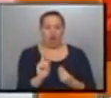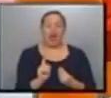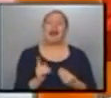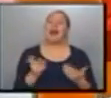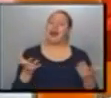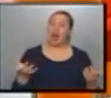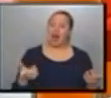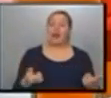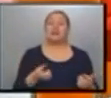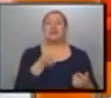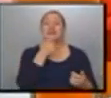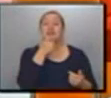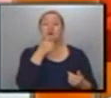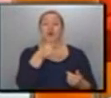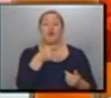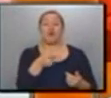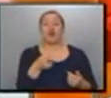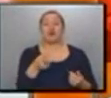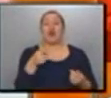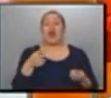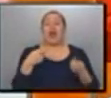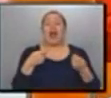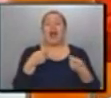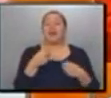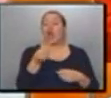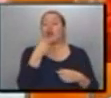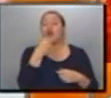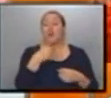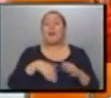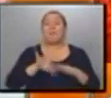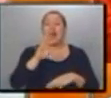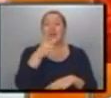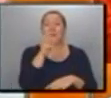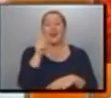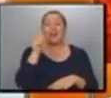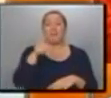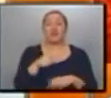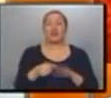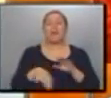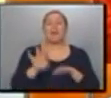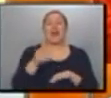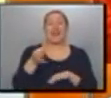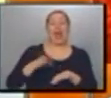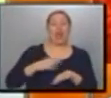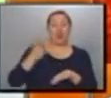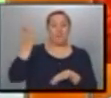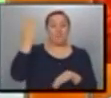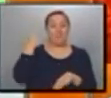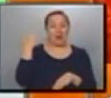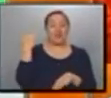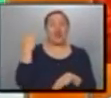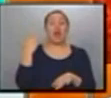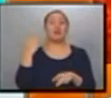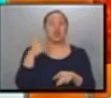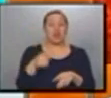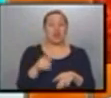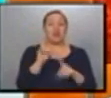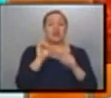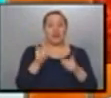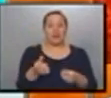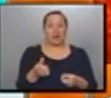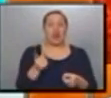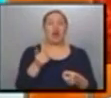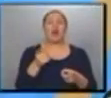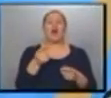vos consumís un 20% más que el año pasado, pese a que haya hecho mucho más frío que el año pasado, te cobran